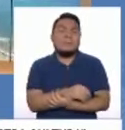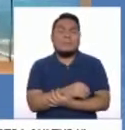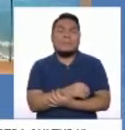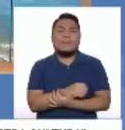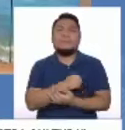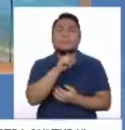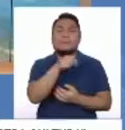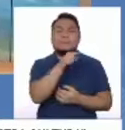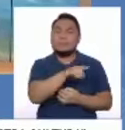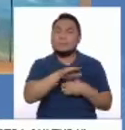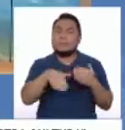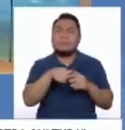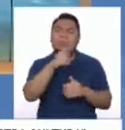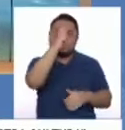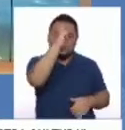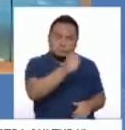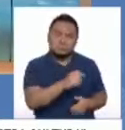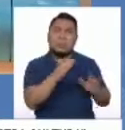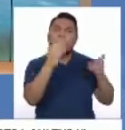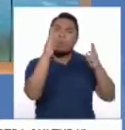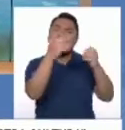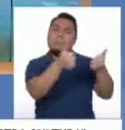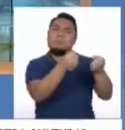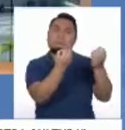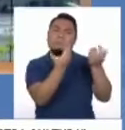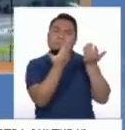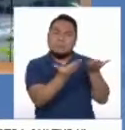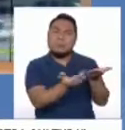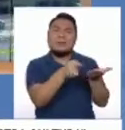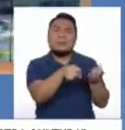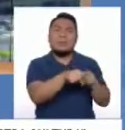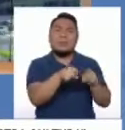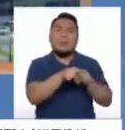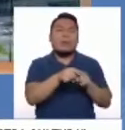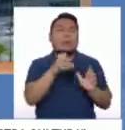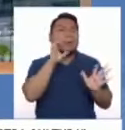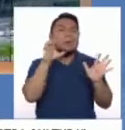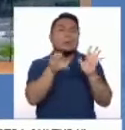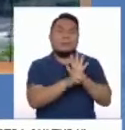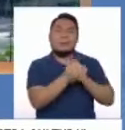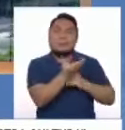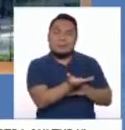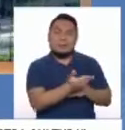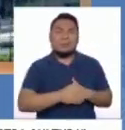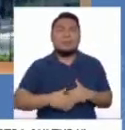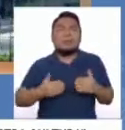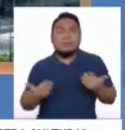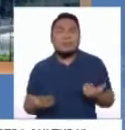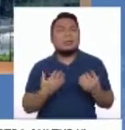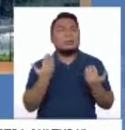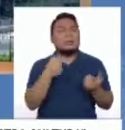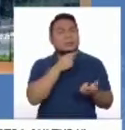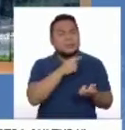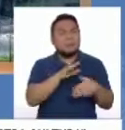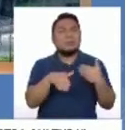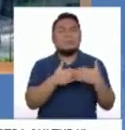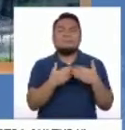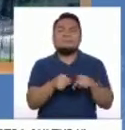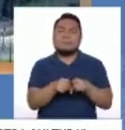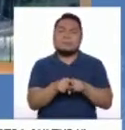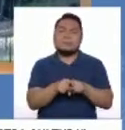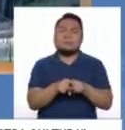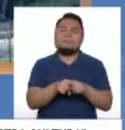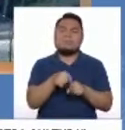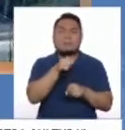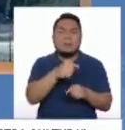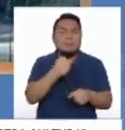lo admirábamos, y que lo teníamos como un modelo de verdad, no solamente de gestor cultural, sino sobre todo de difusor. Como